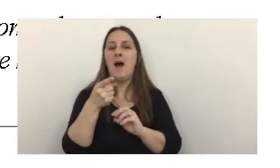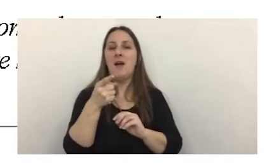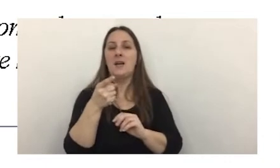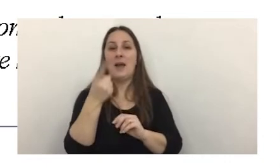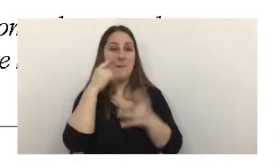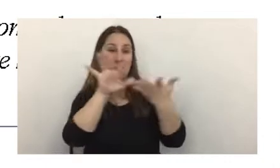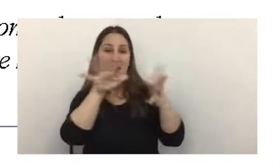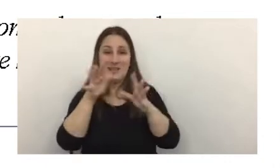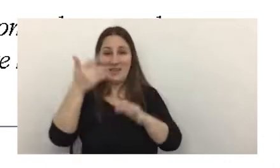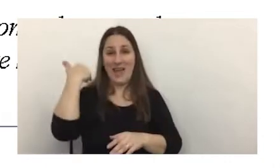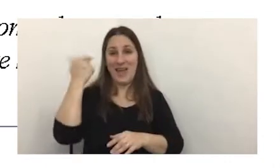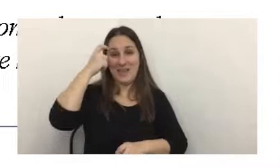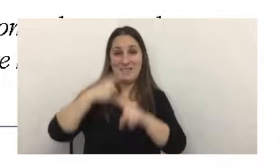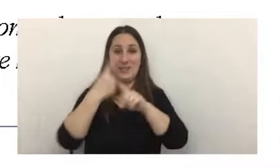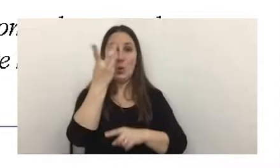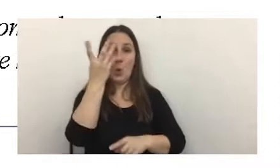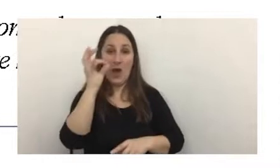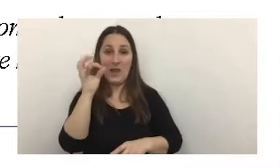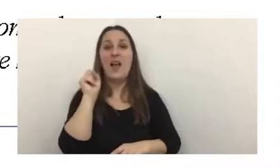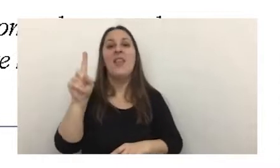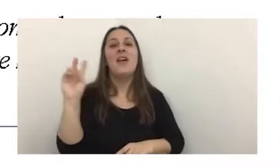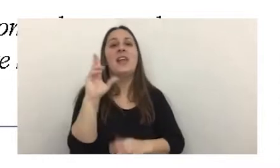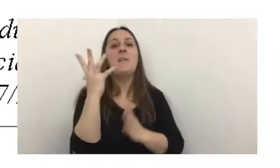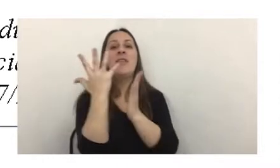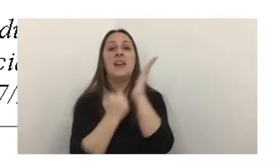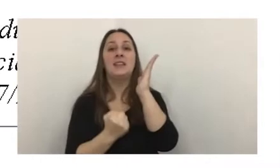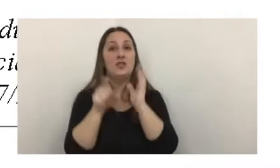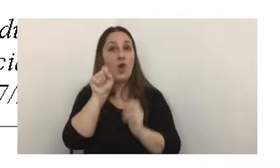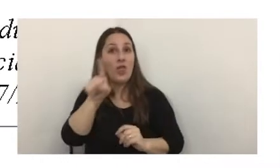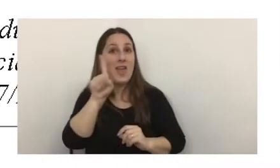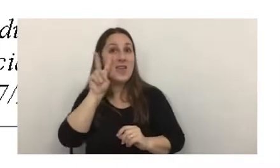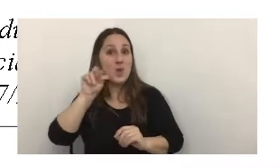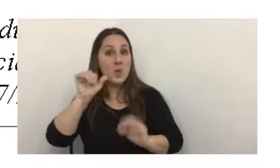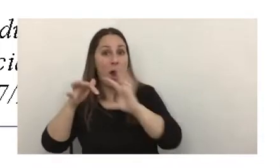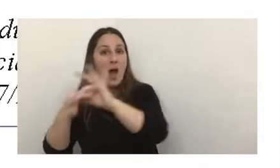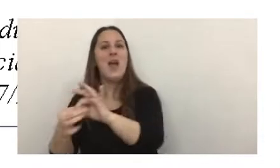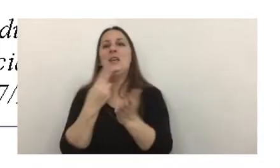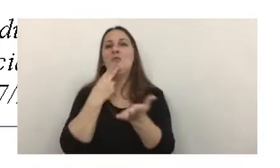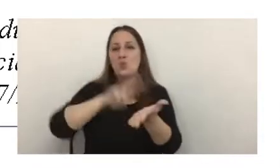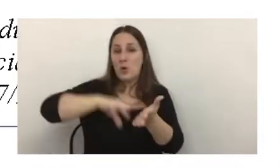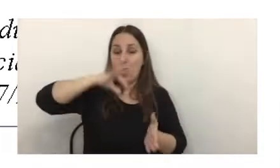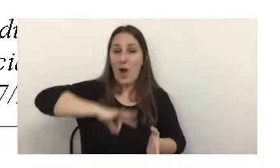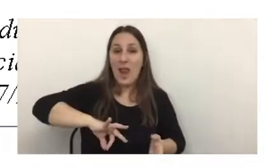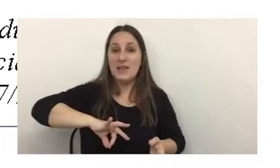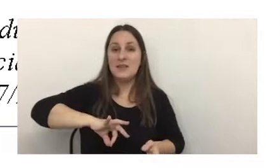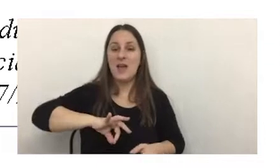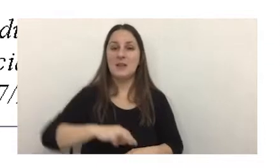ustedes vieron 140, que es un régimen de retención en IVA, en impuesto a las ganancias